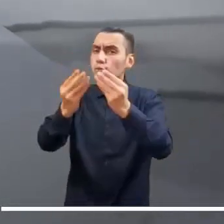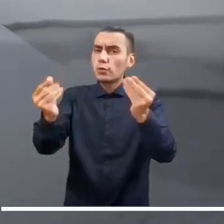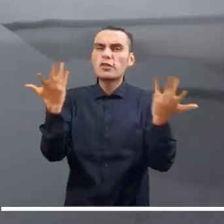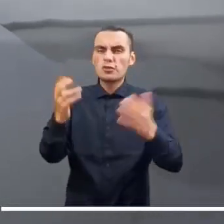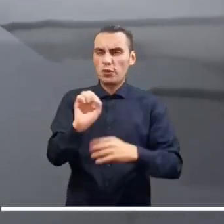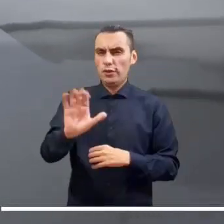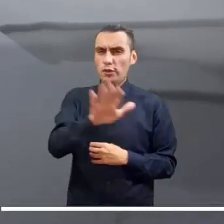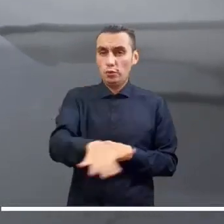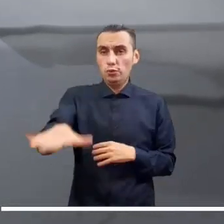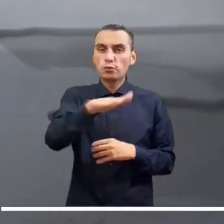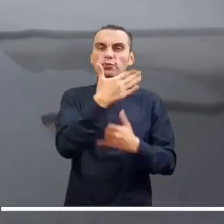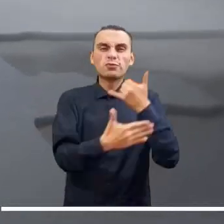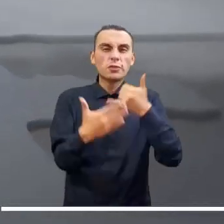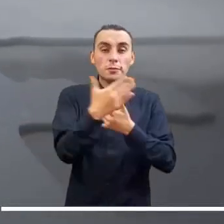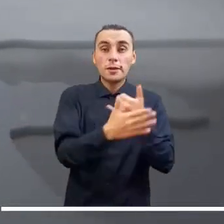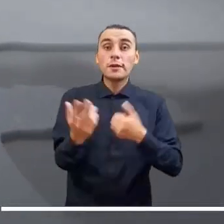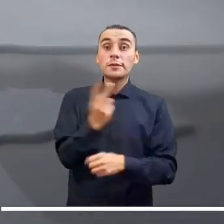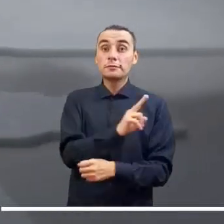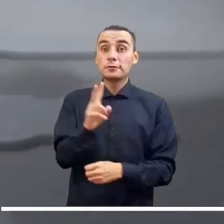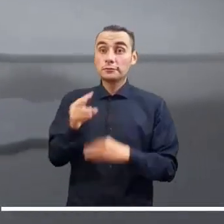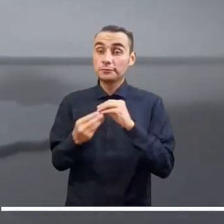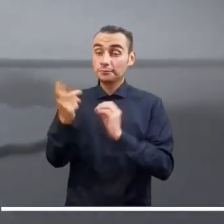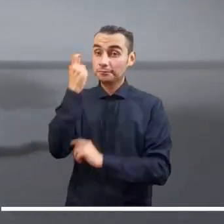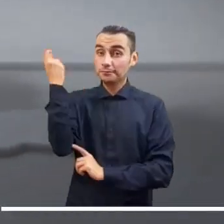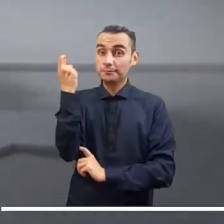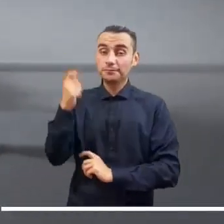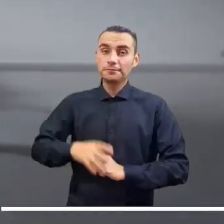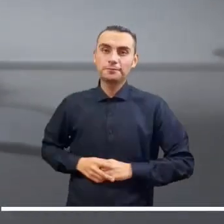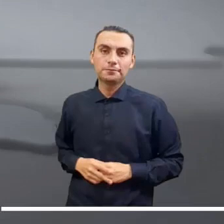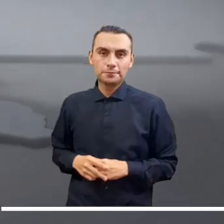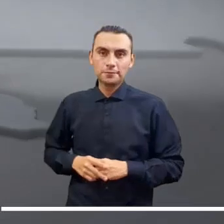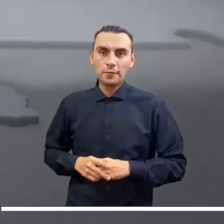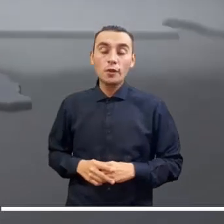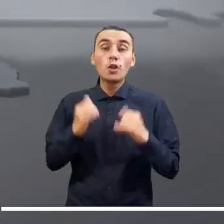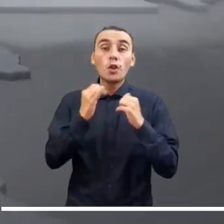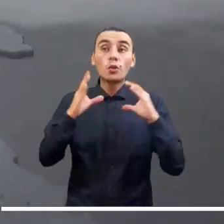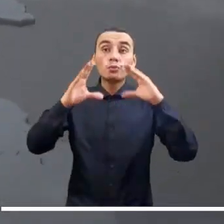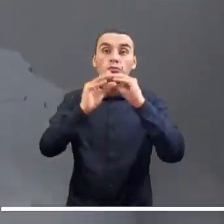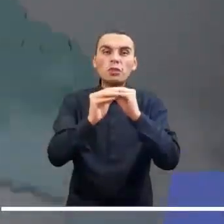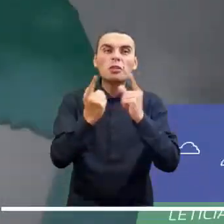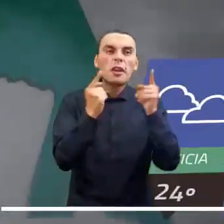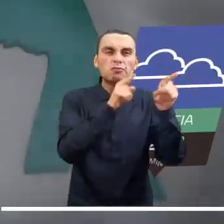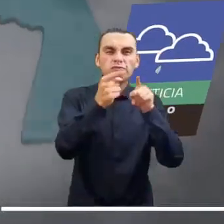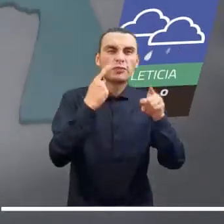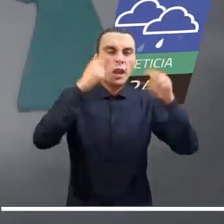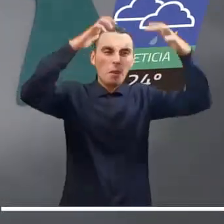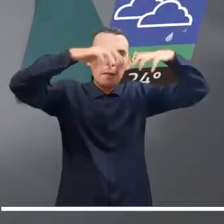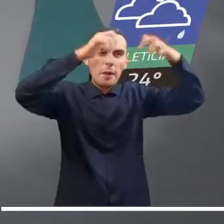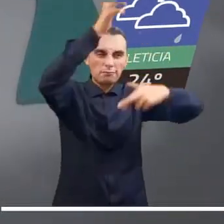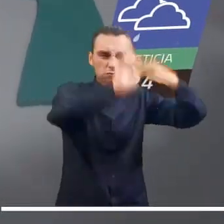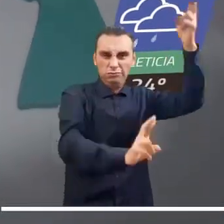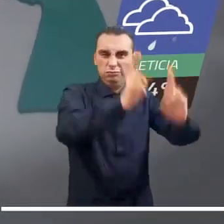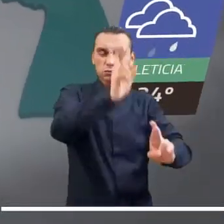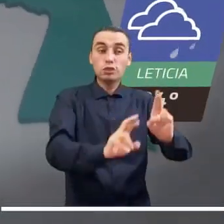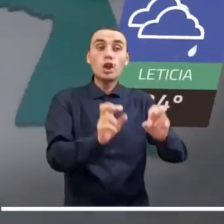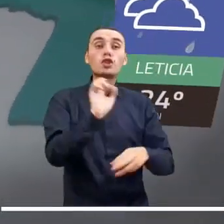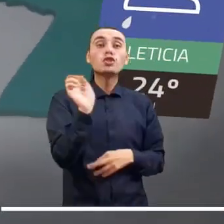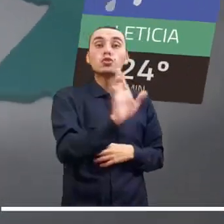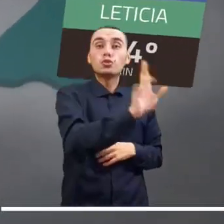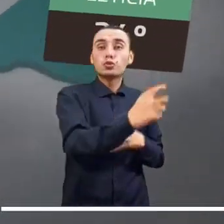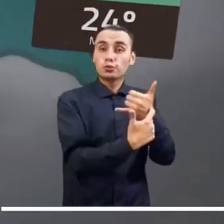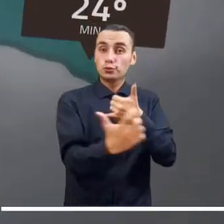los llanos orientales, que prometen nubes cargadas de agua en el departamento de Bichada, así como en el occidente de Meta y Arauca.